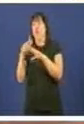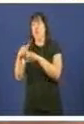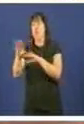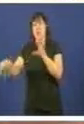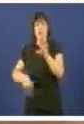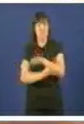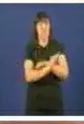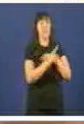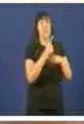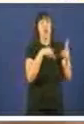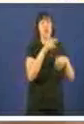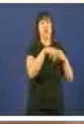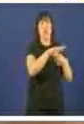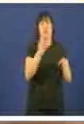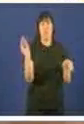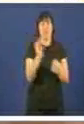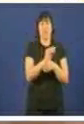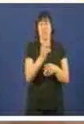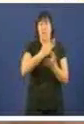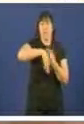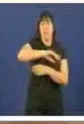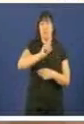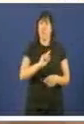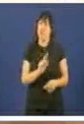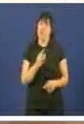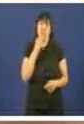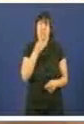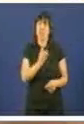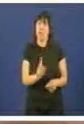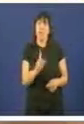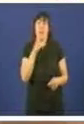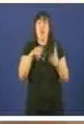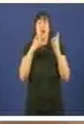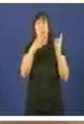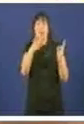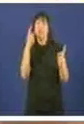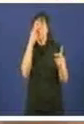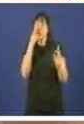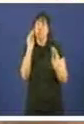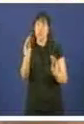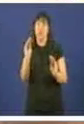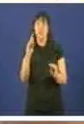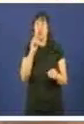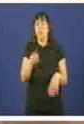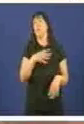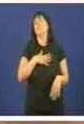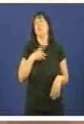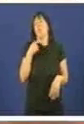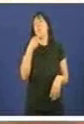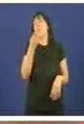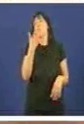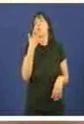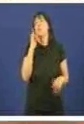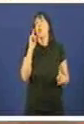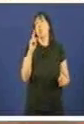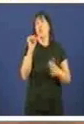iso é o que non hai que facer, pero bueno, ois, cada un sirve os intereses que sirve. Eu tamén lle podo facer alguna cita, por exemplo,